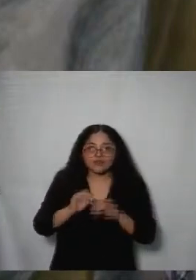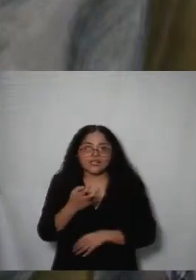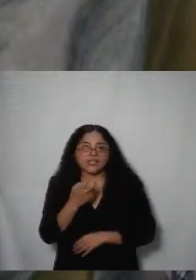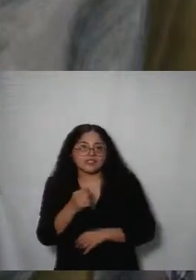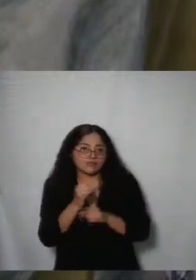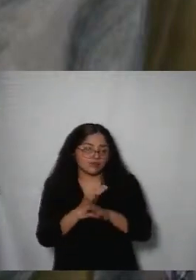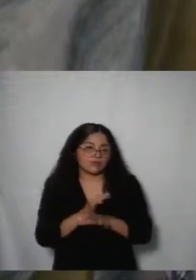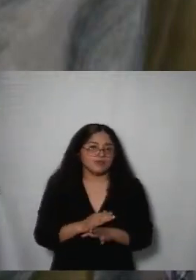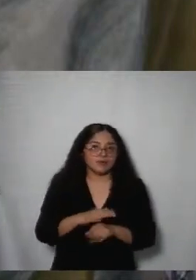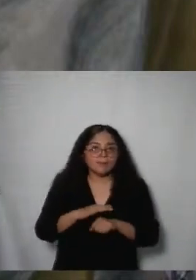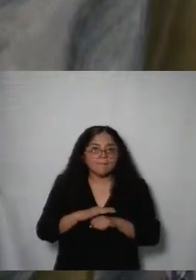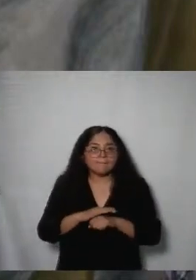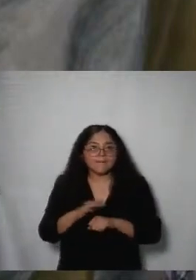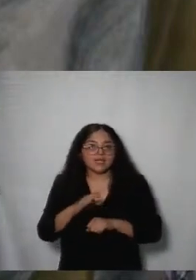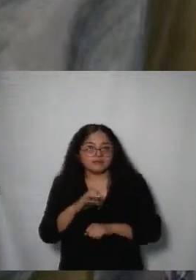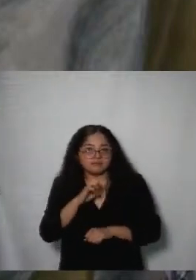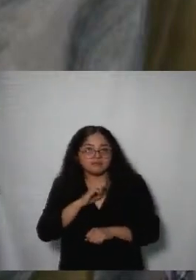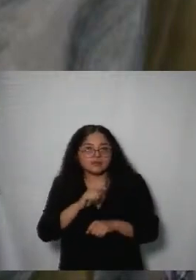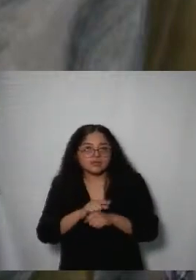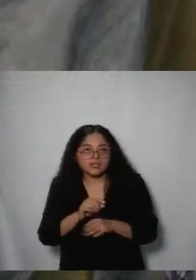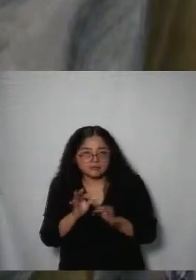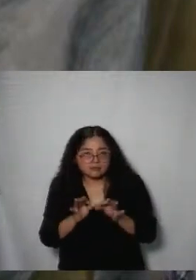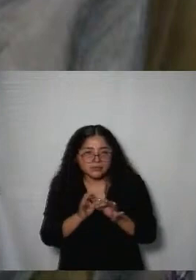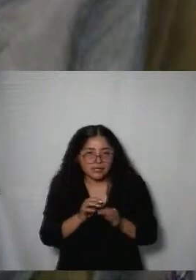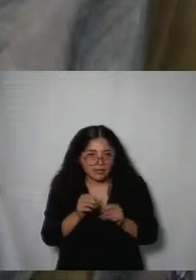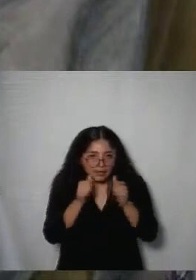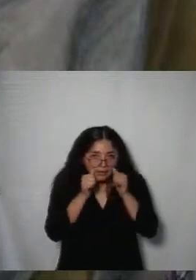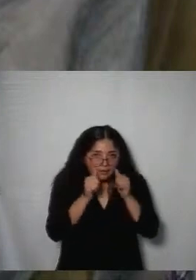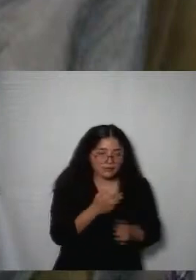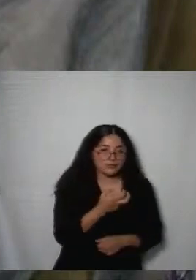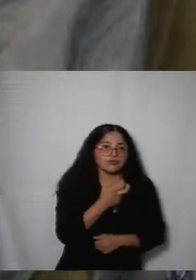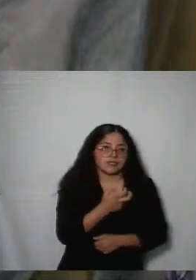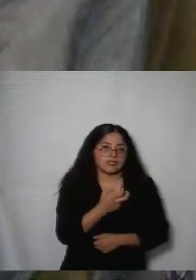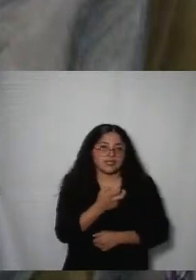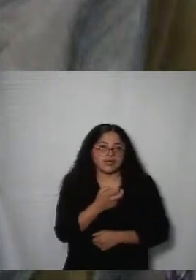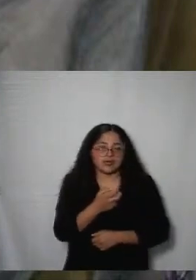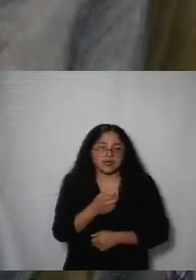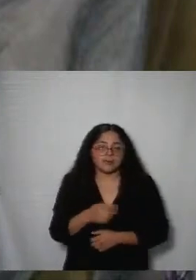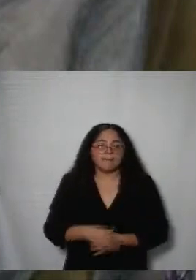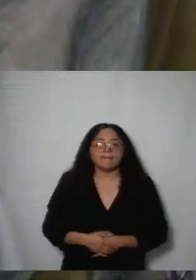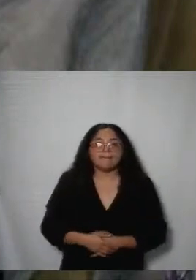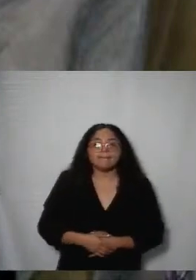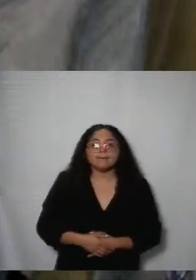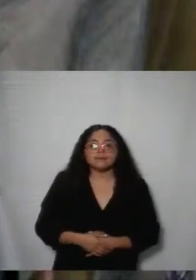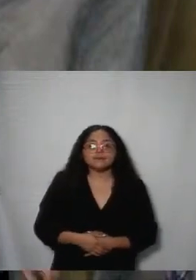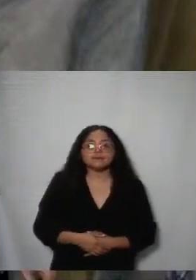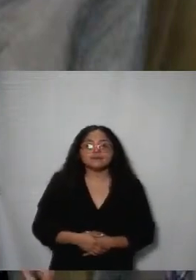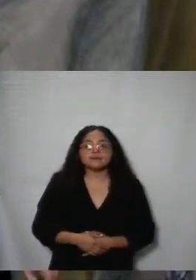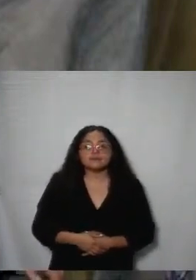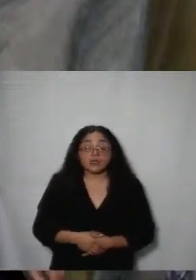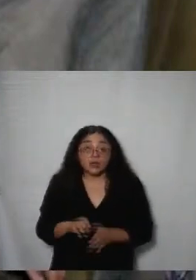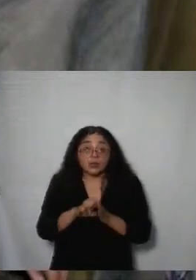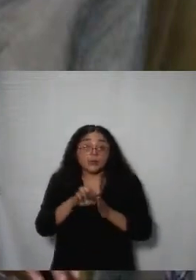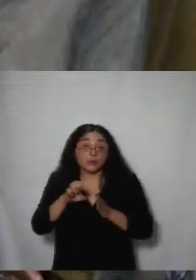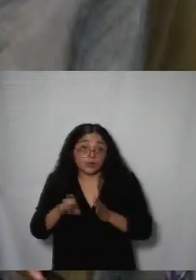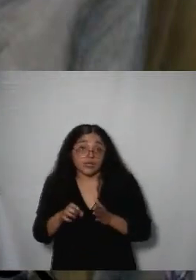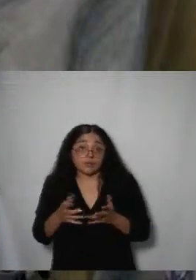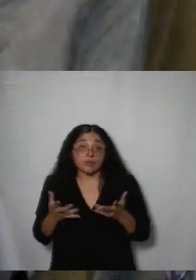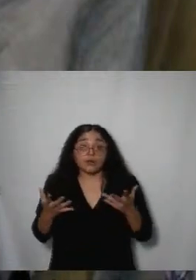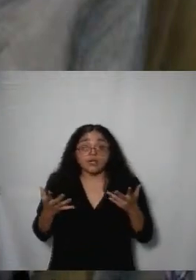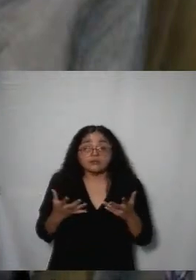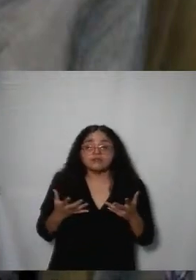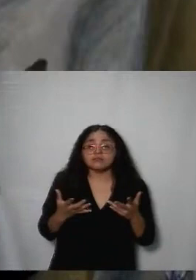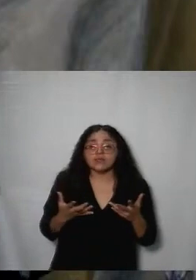de manera más estratégicamente focalizada para el público objetivo por ejemplo a través de la creación